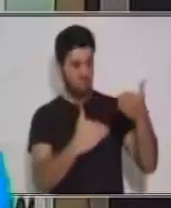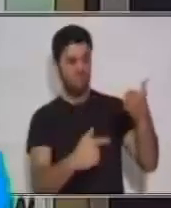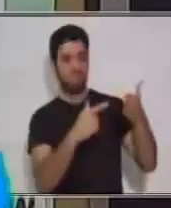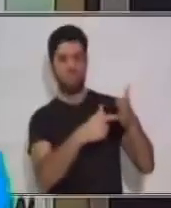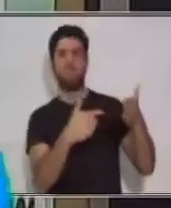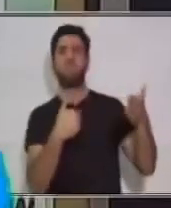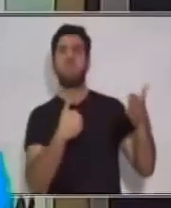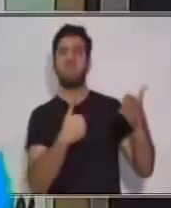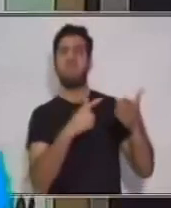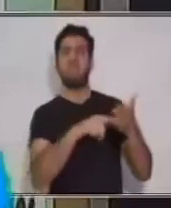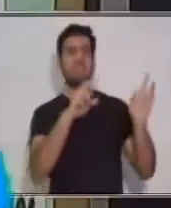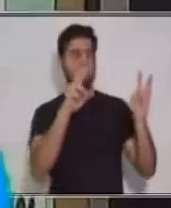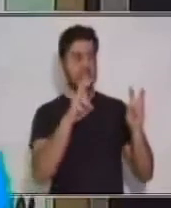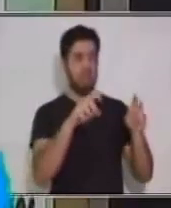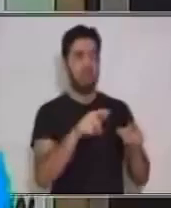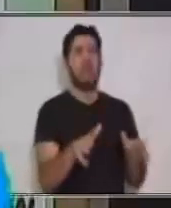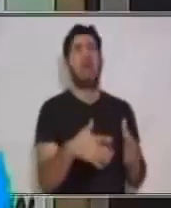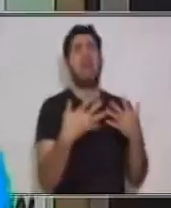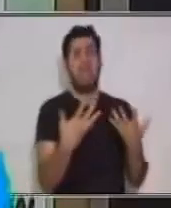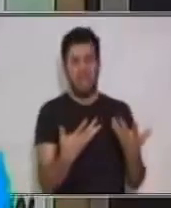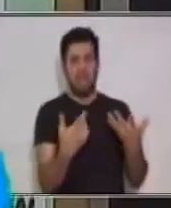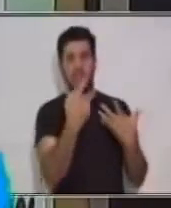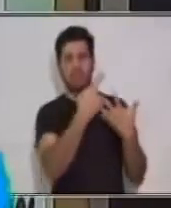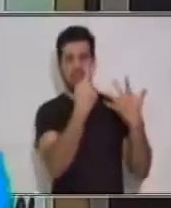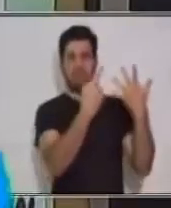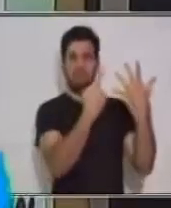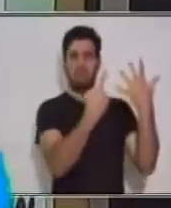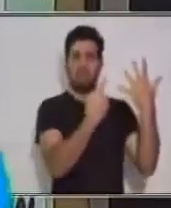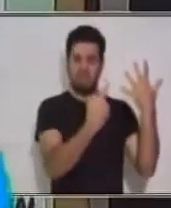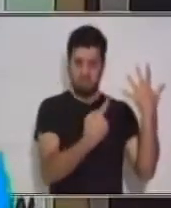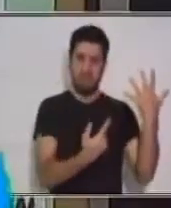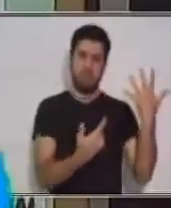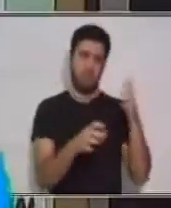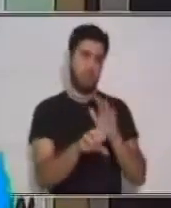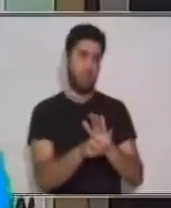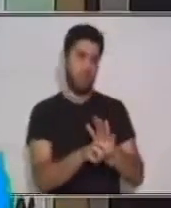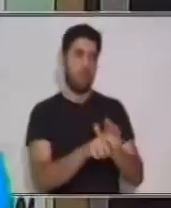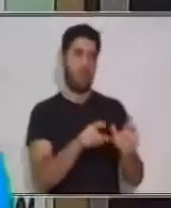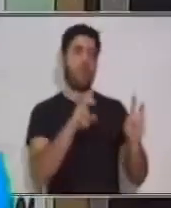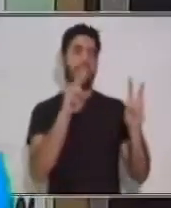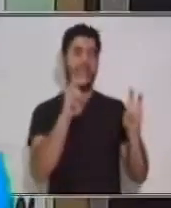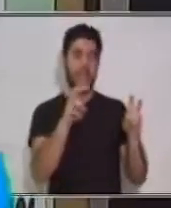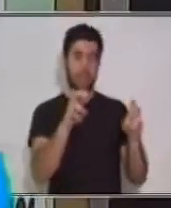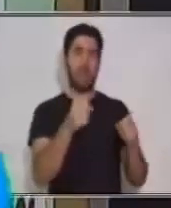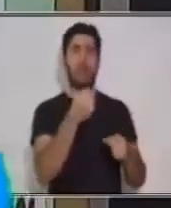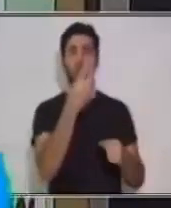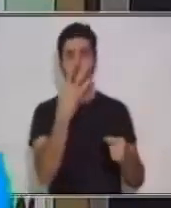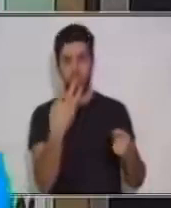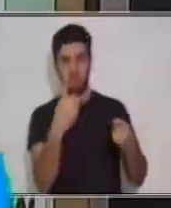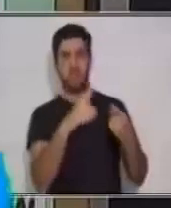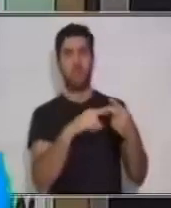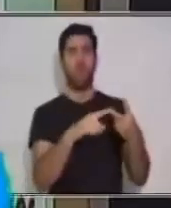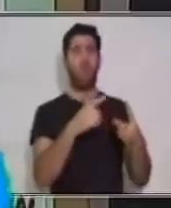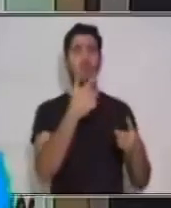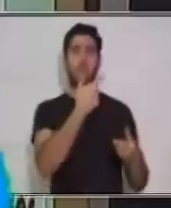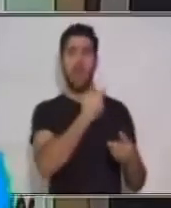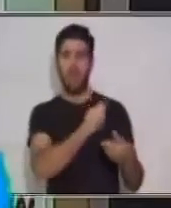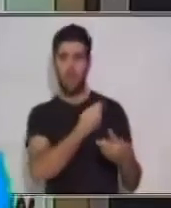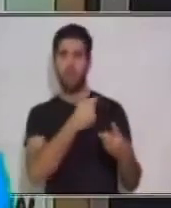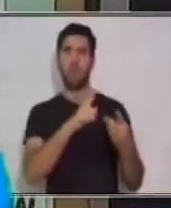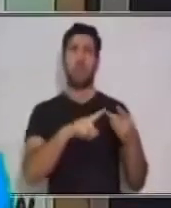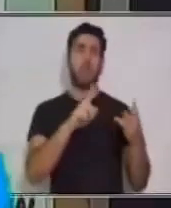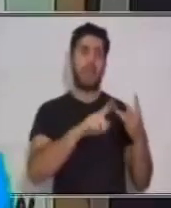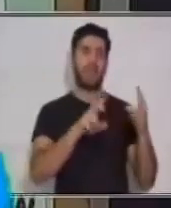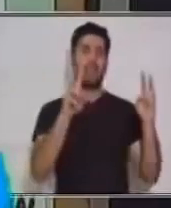tiene, de qué temas me habla. Por ejemplo, en ese texto me hablaba de temas de tres clases. Si te diste cuenta, hablábamos de temas de